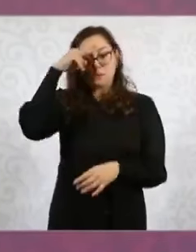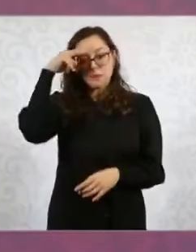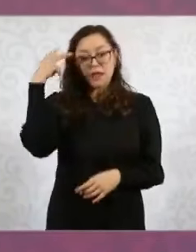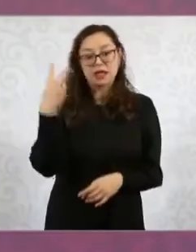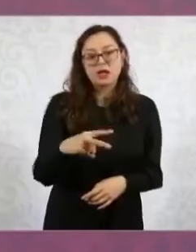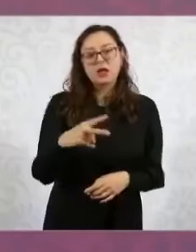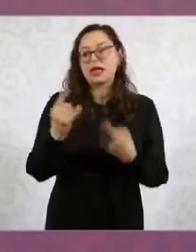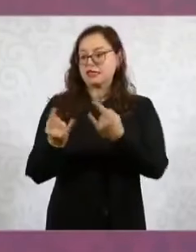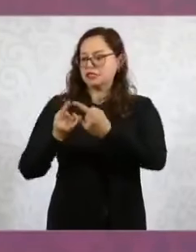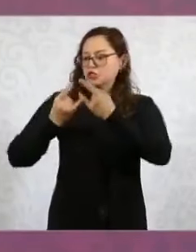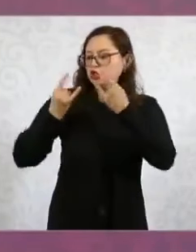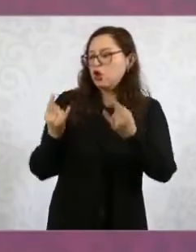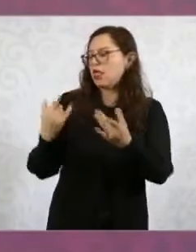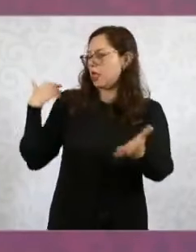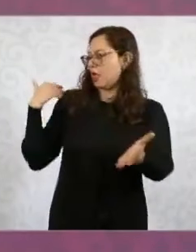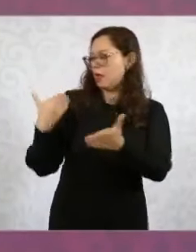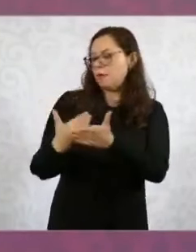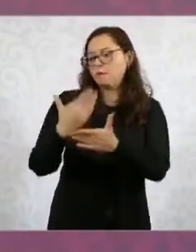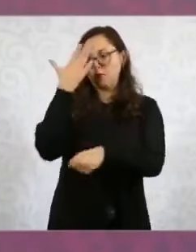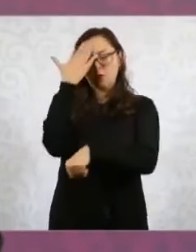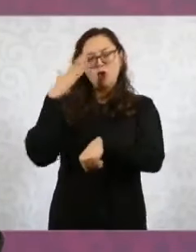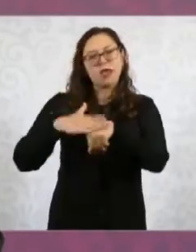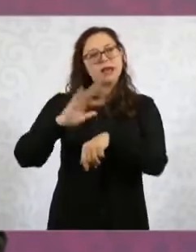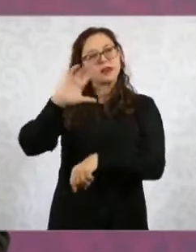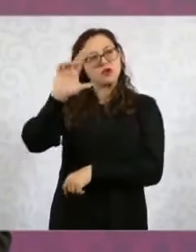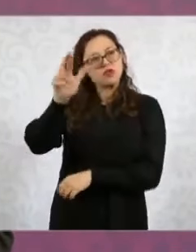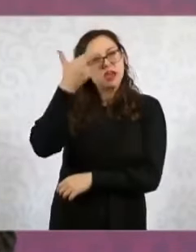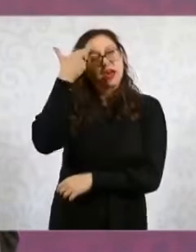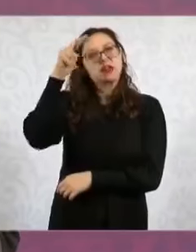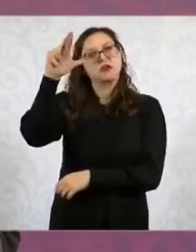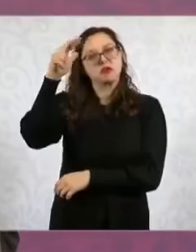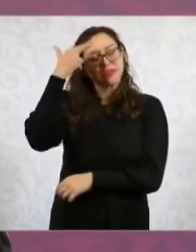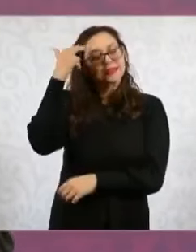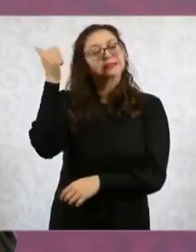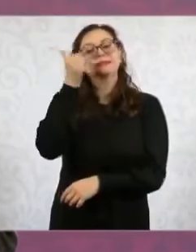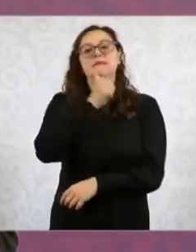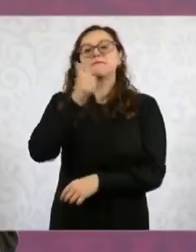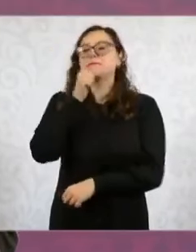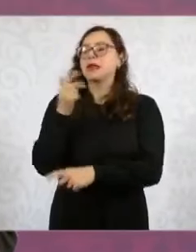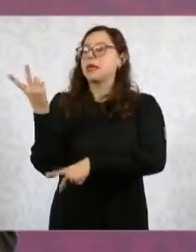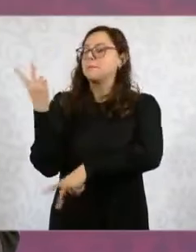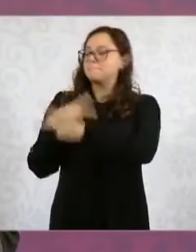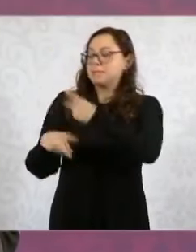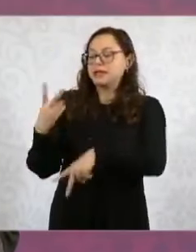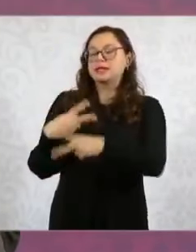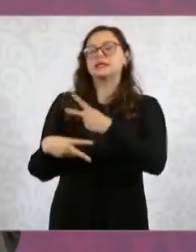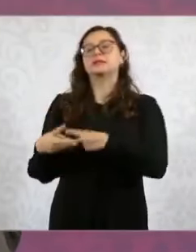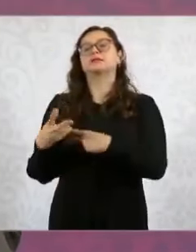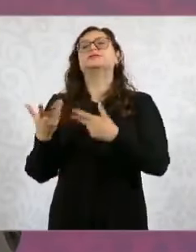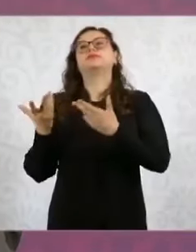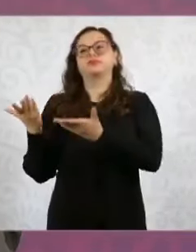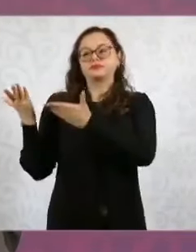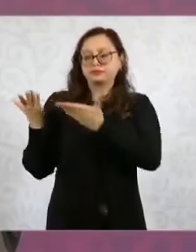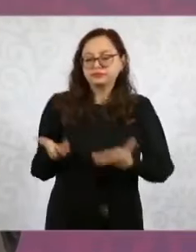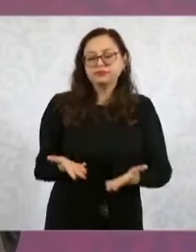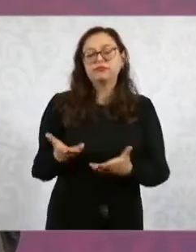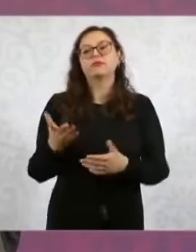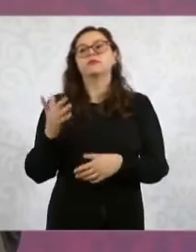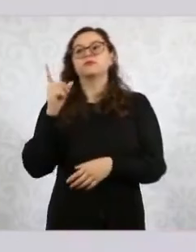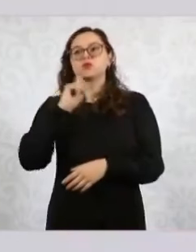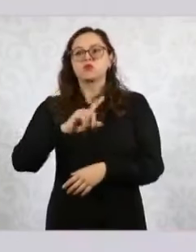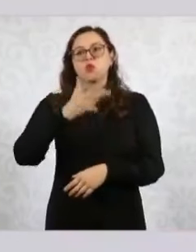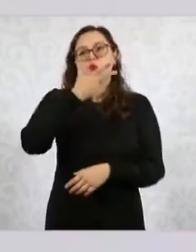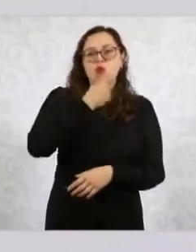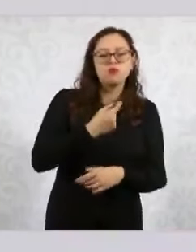historiador, una historiadora a hablar sobre hechos importantes. Este mes de septiembre no solamente